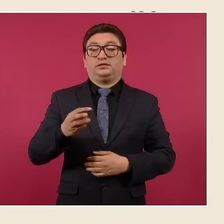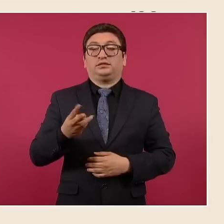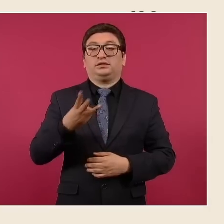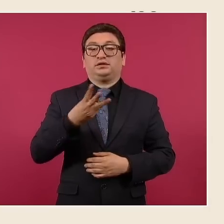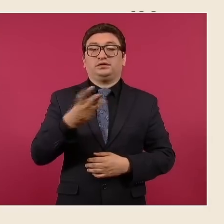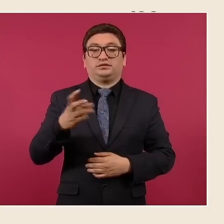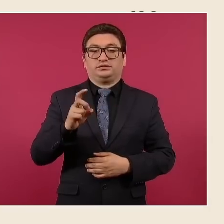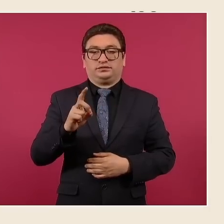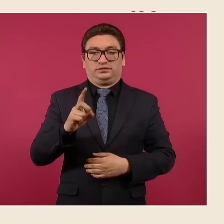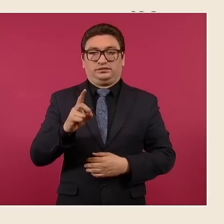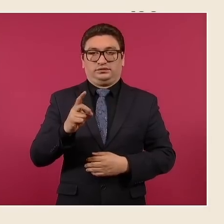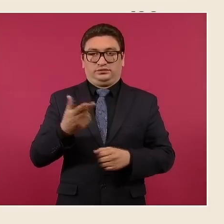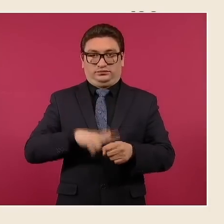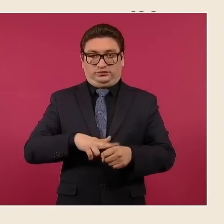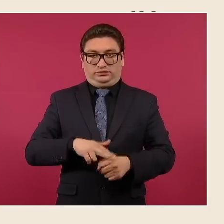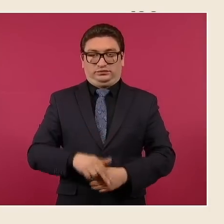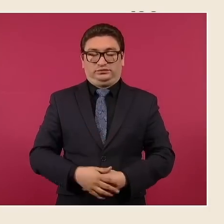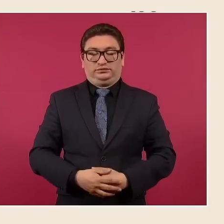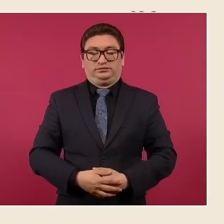hospitales